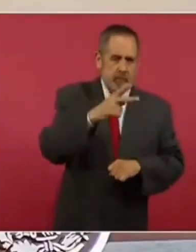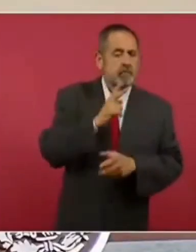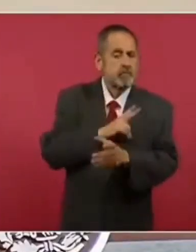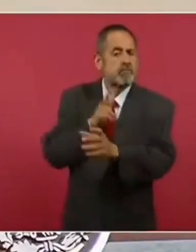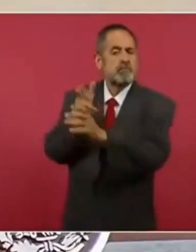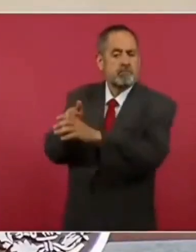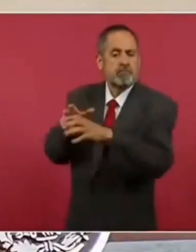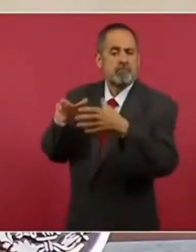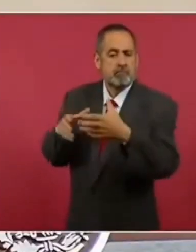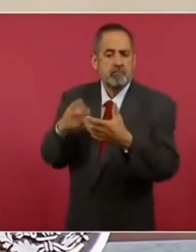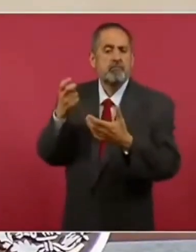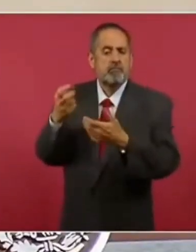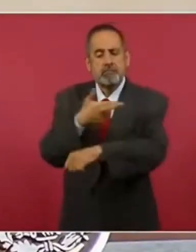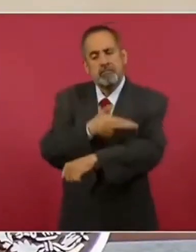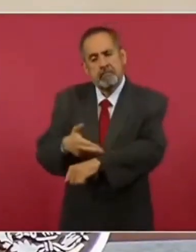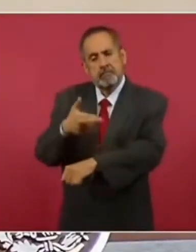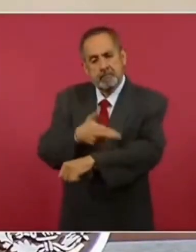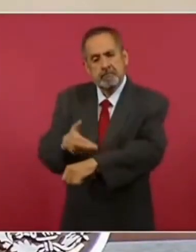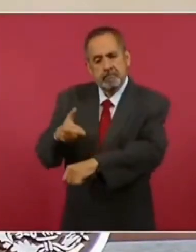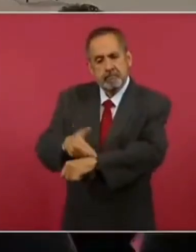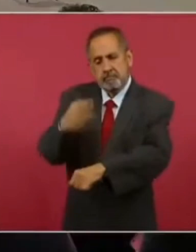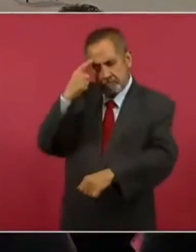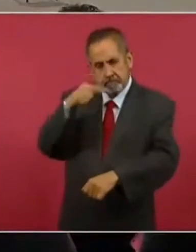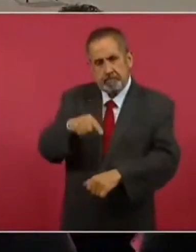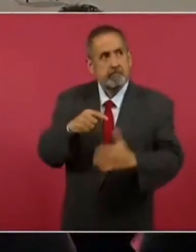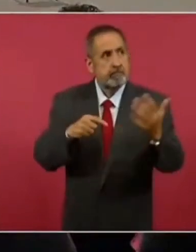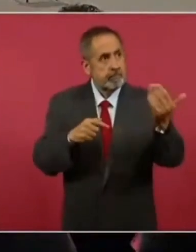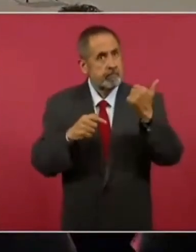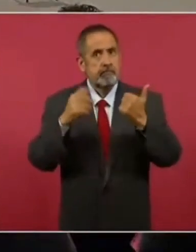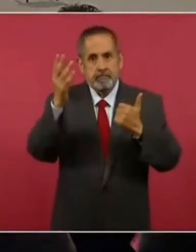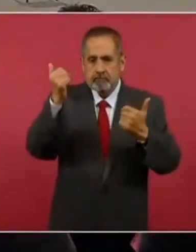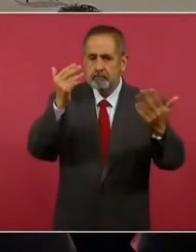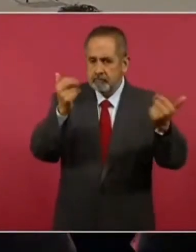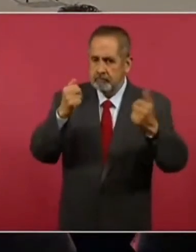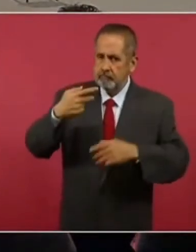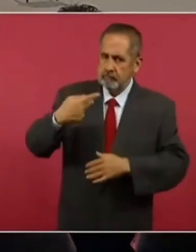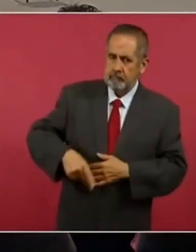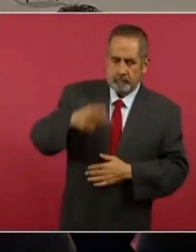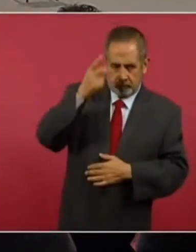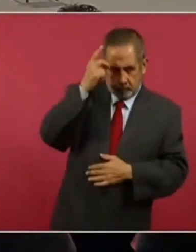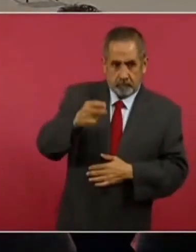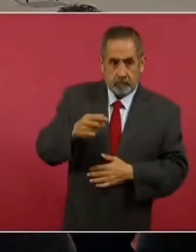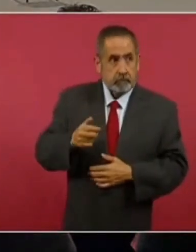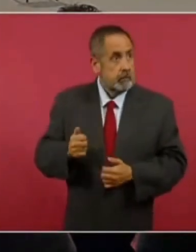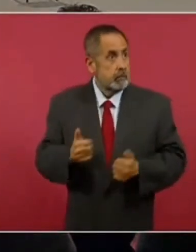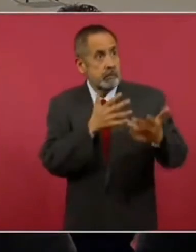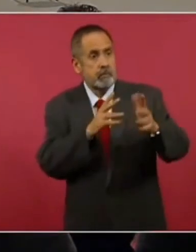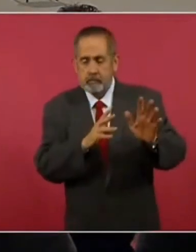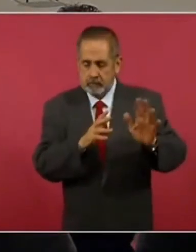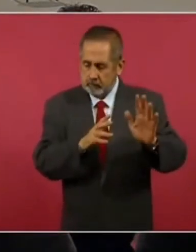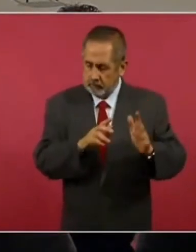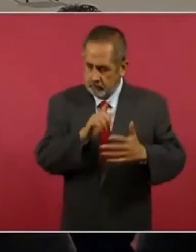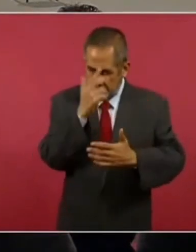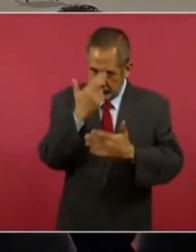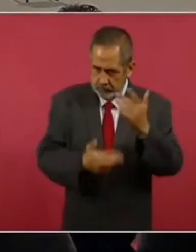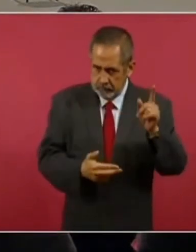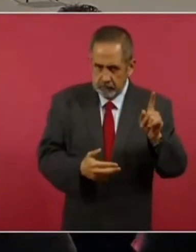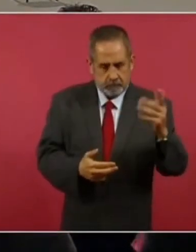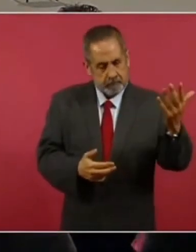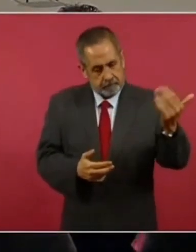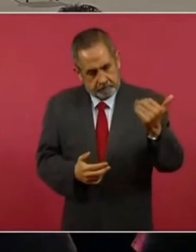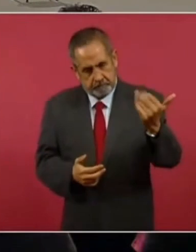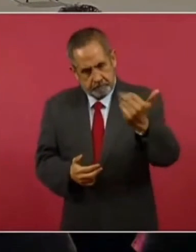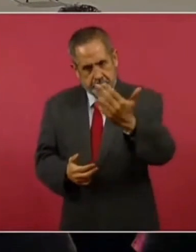tratados para ir logrando la recuperación de bienes que se encuentran en condición ilícita. Más